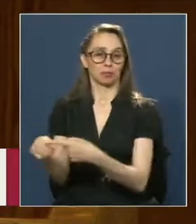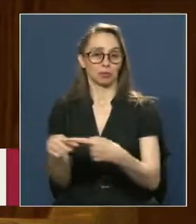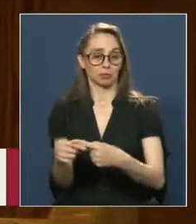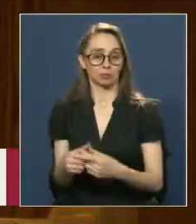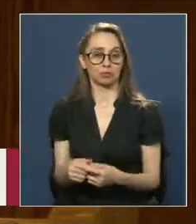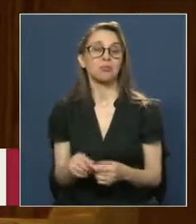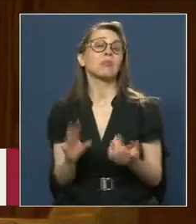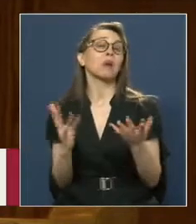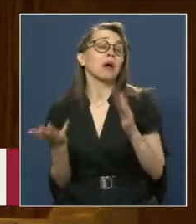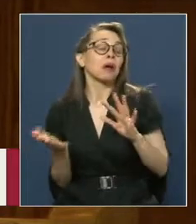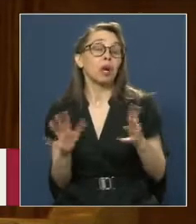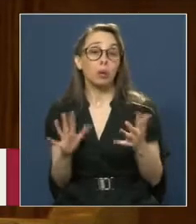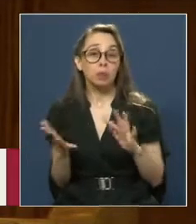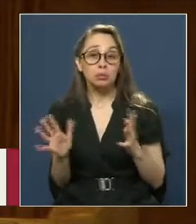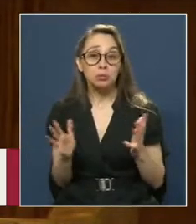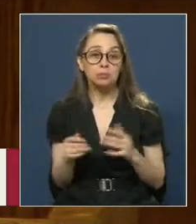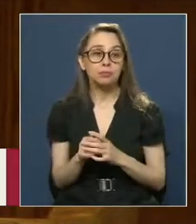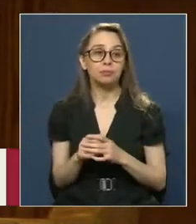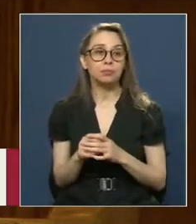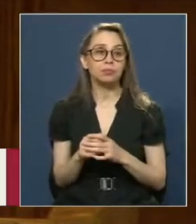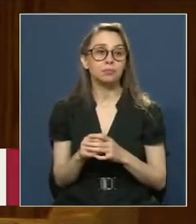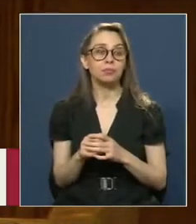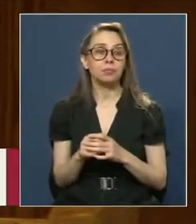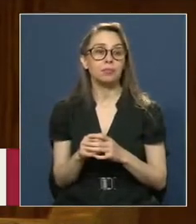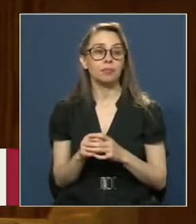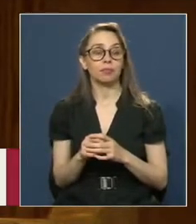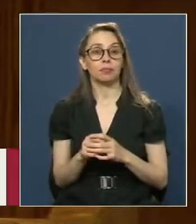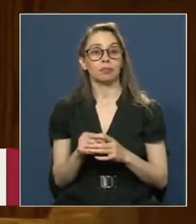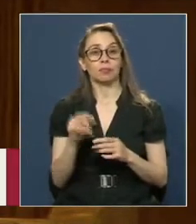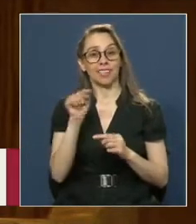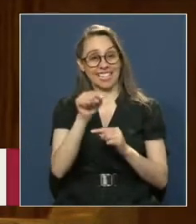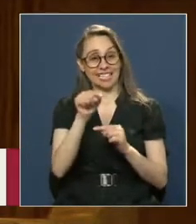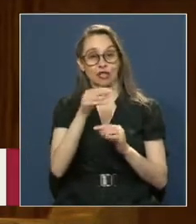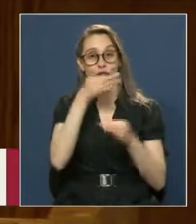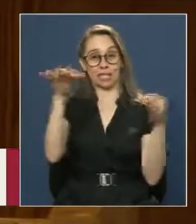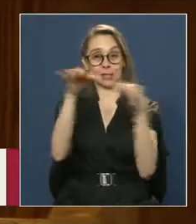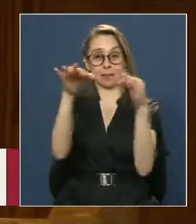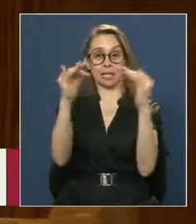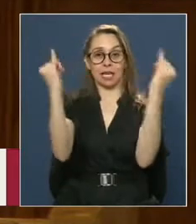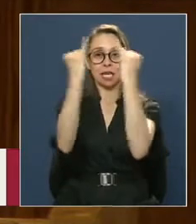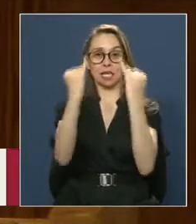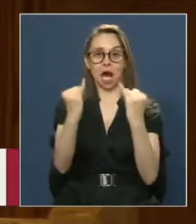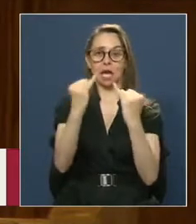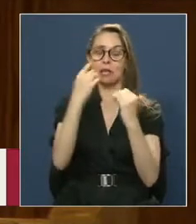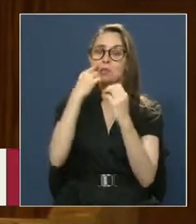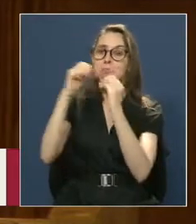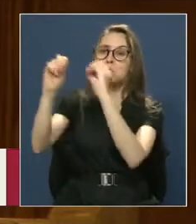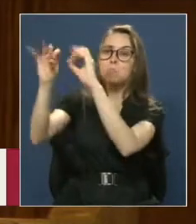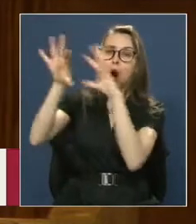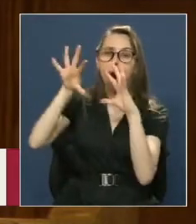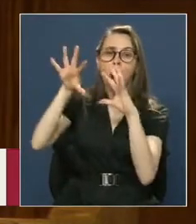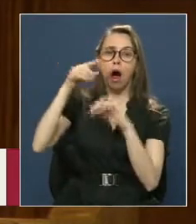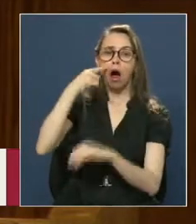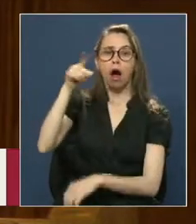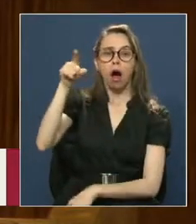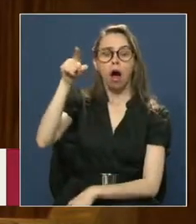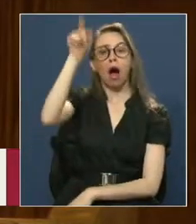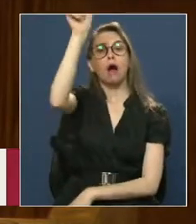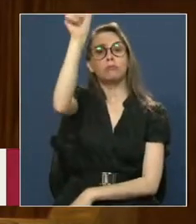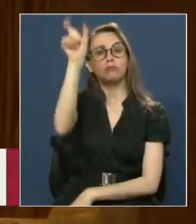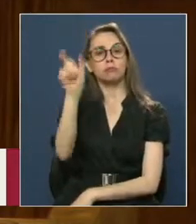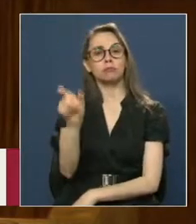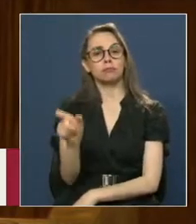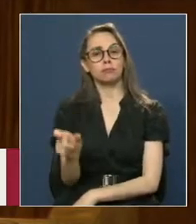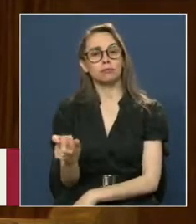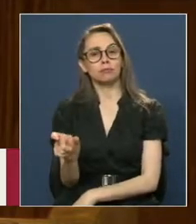Probablemente Este sea Uno de los rasgos Más sobresalientes Que encontramos